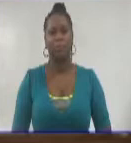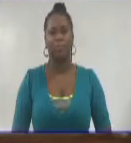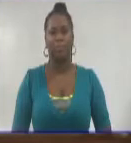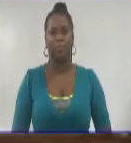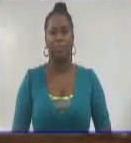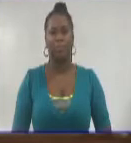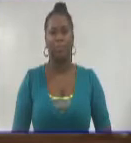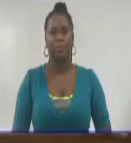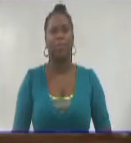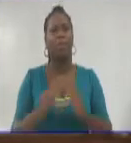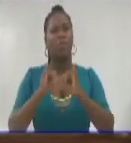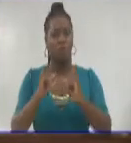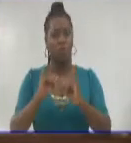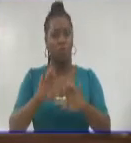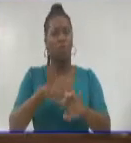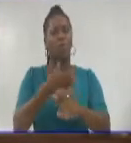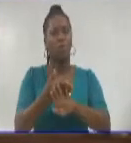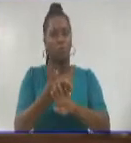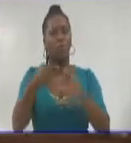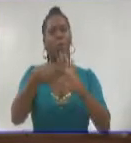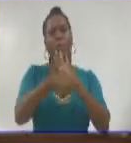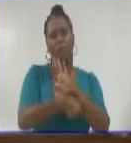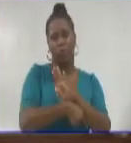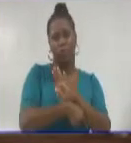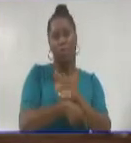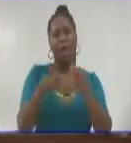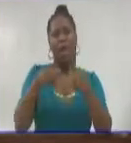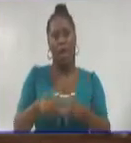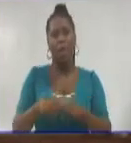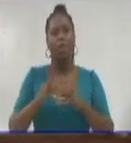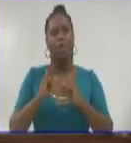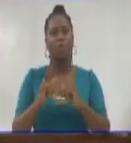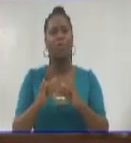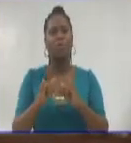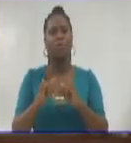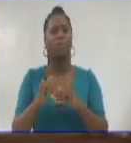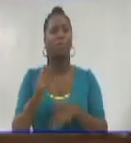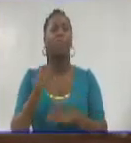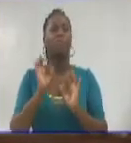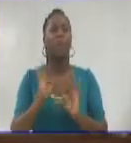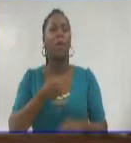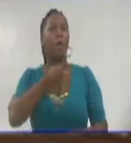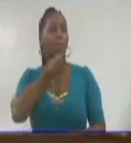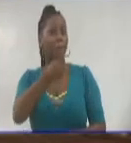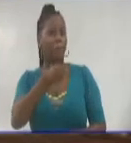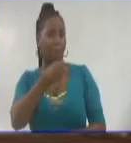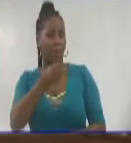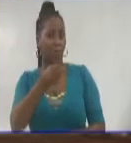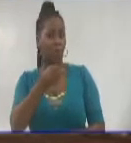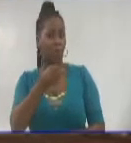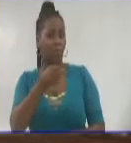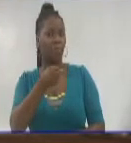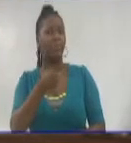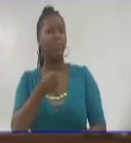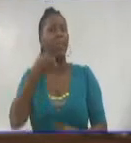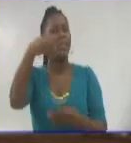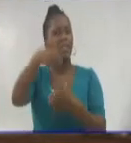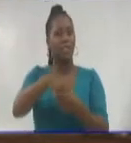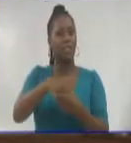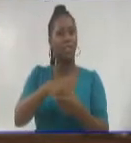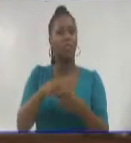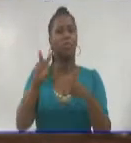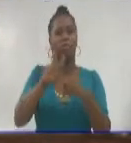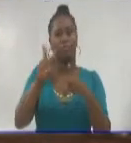Esta información será más adelante. En este minuto establecemos contacto con la periodista Rebeca Prometa González desde la